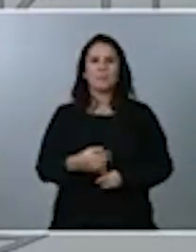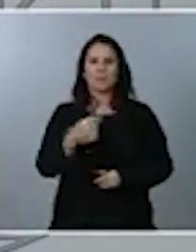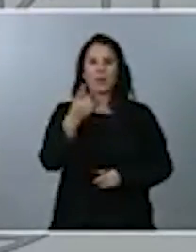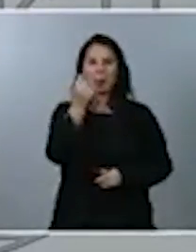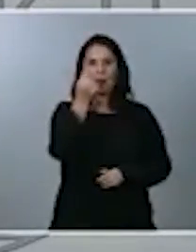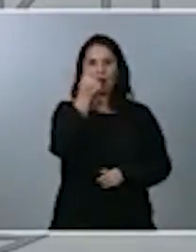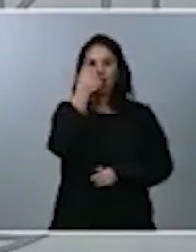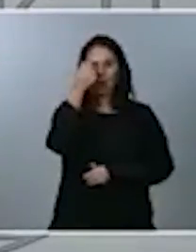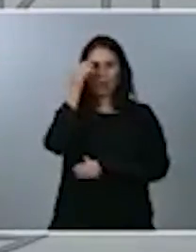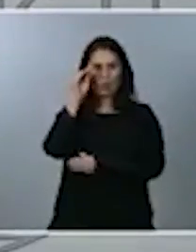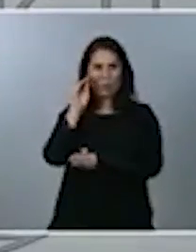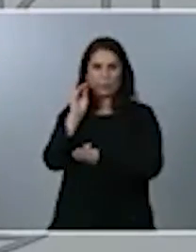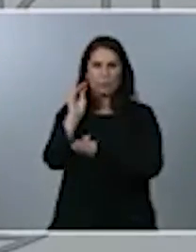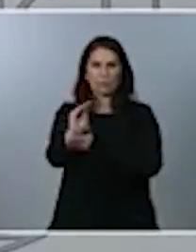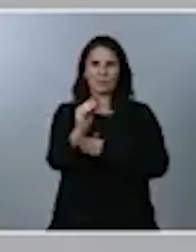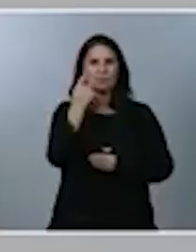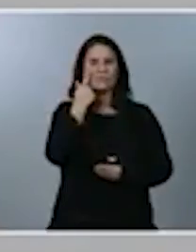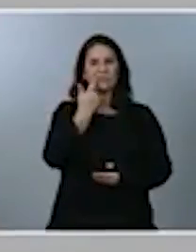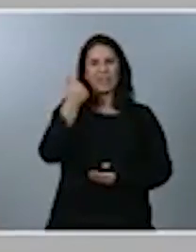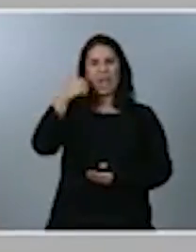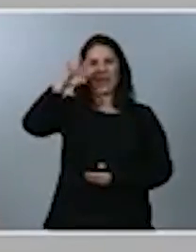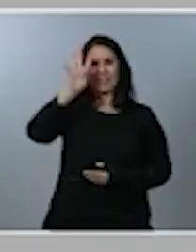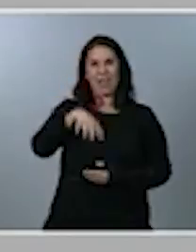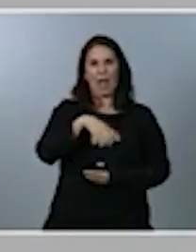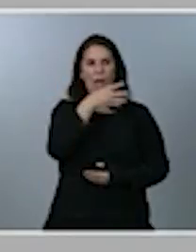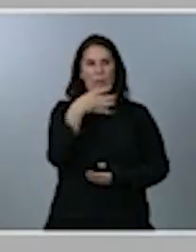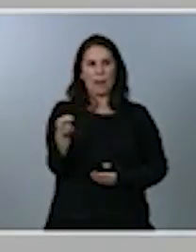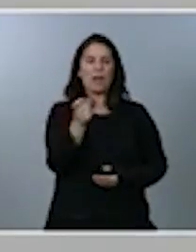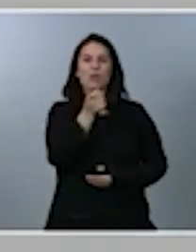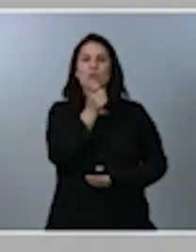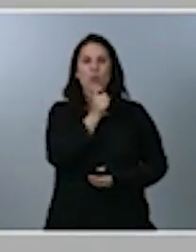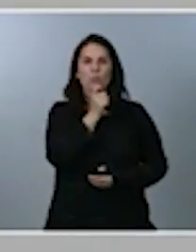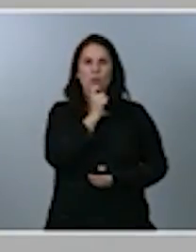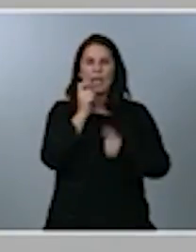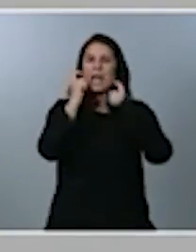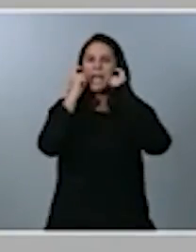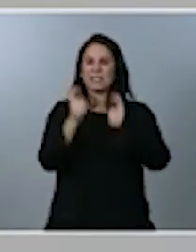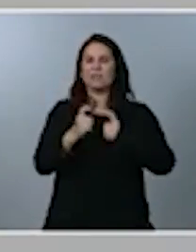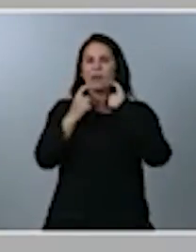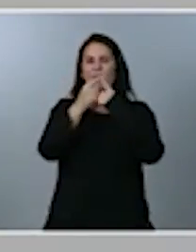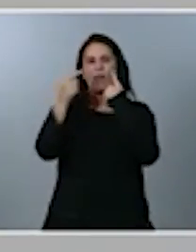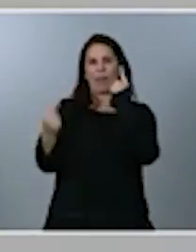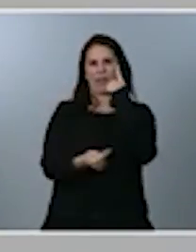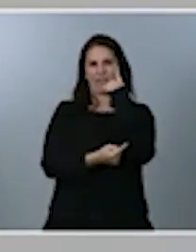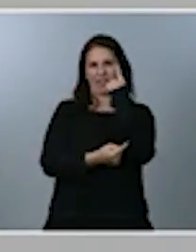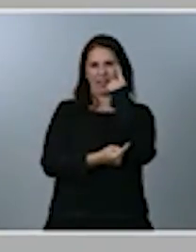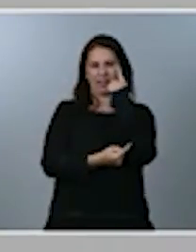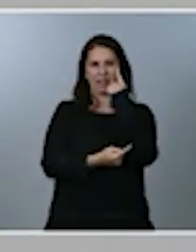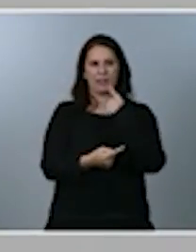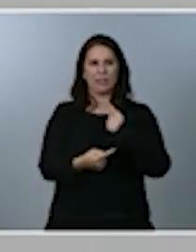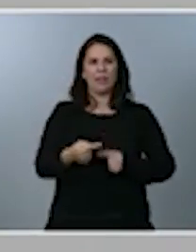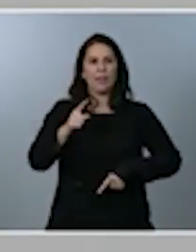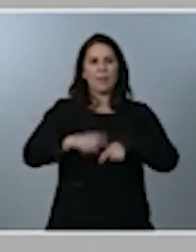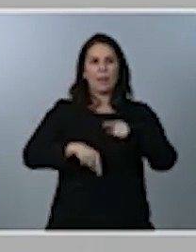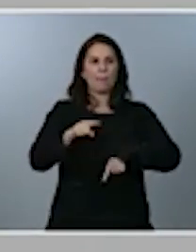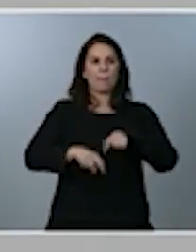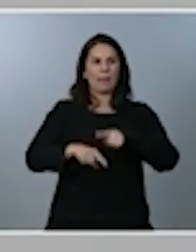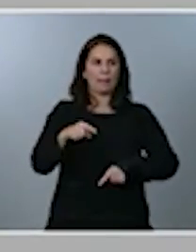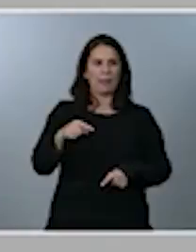en esa tabla cómo queda la distribución de los esfuerzos de déficit en relación con cada uno de los parámetros.